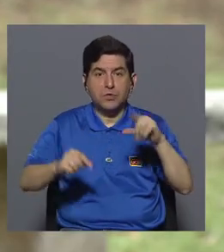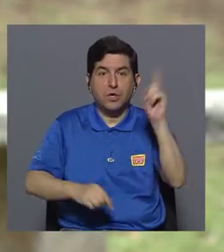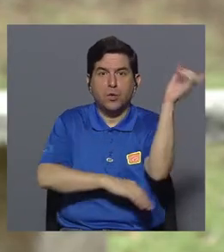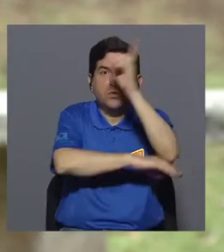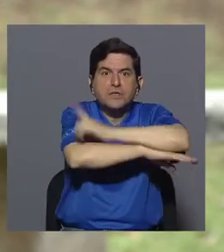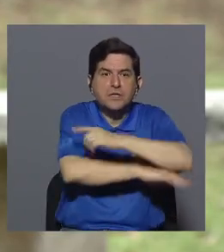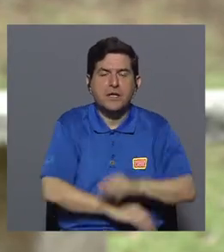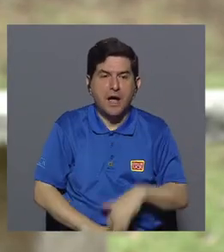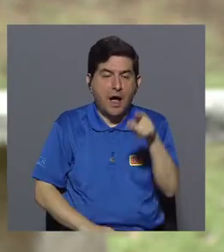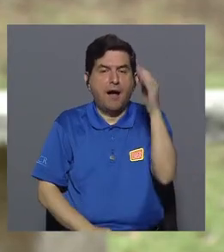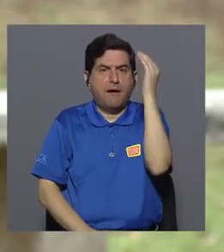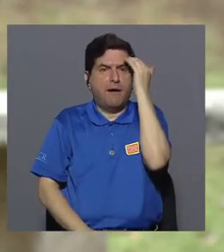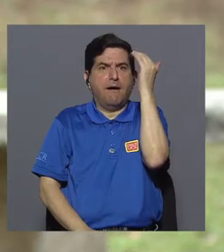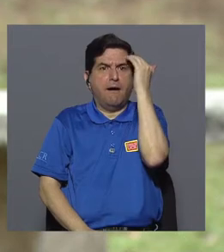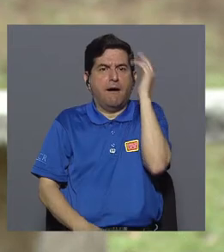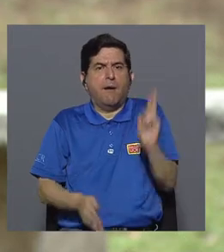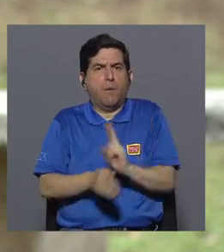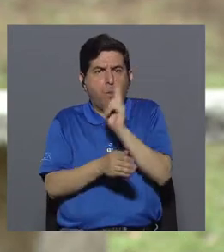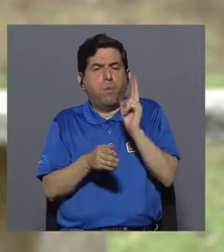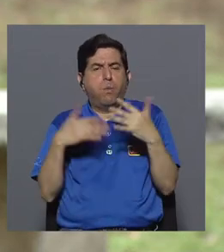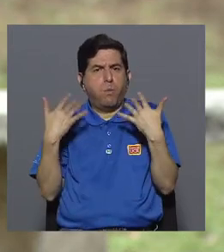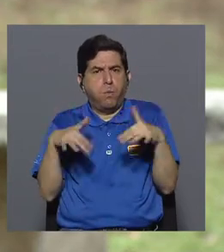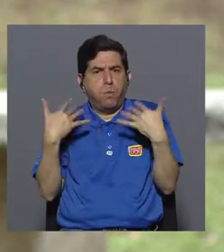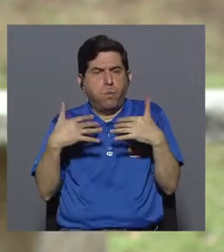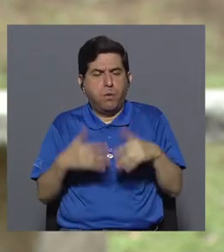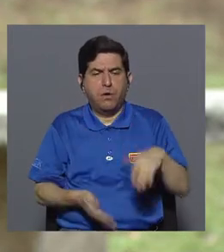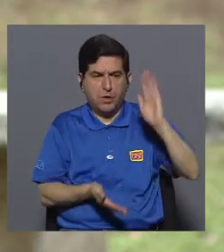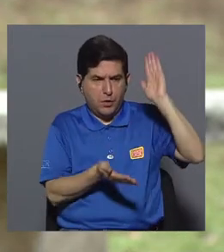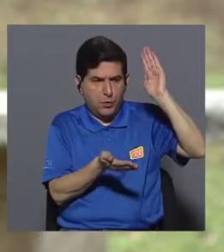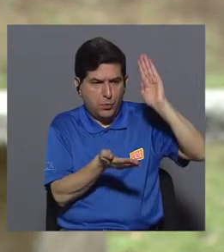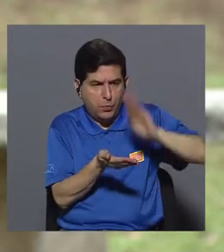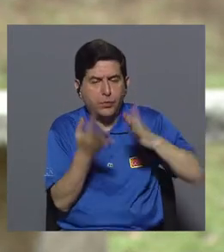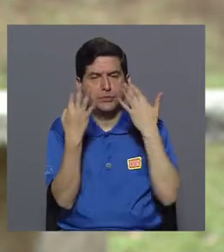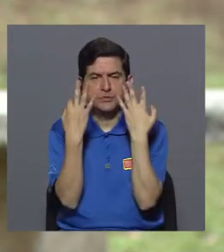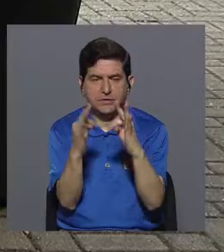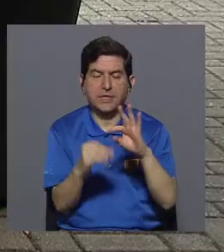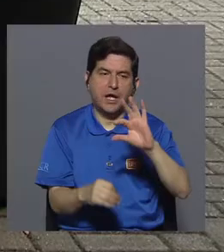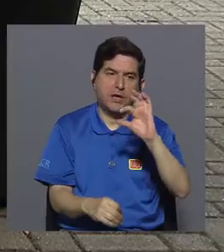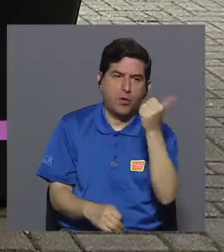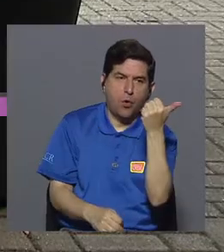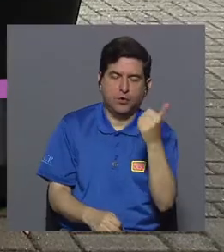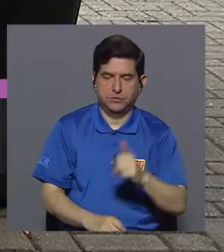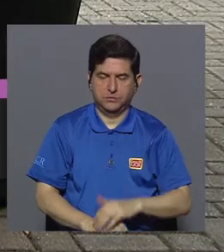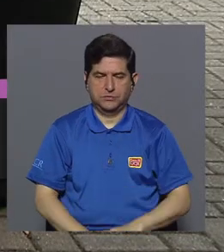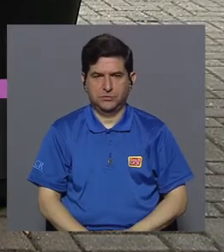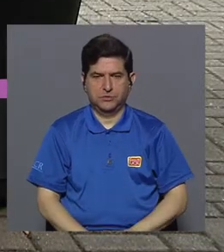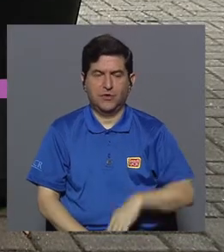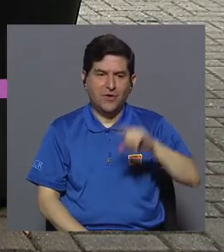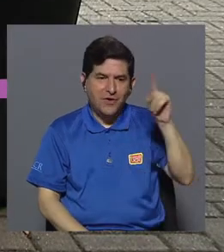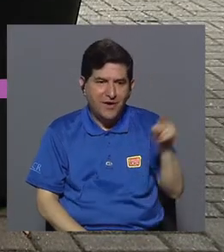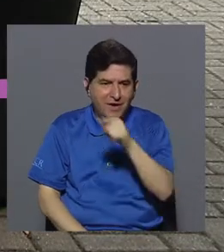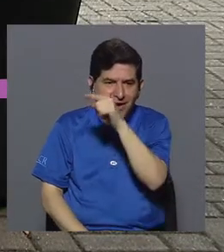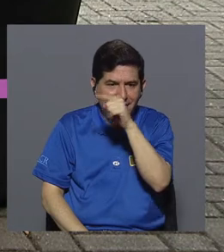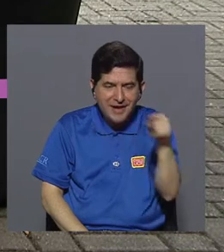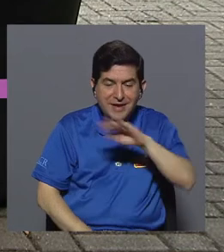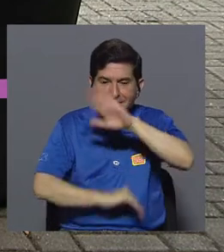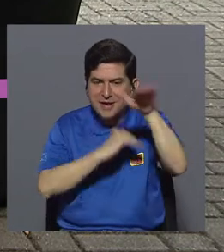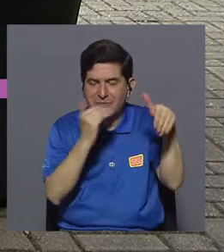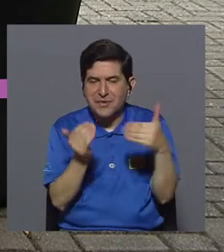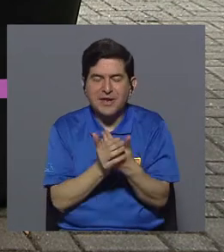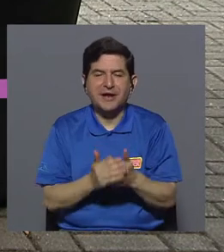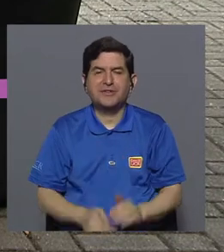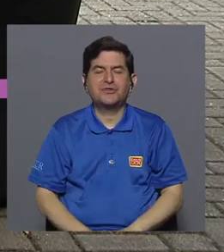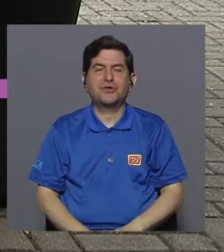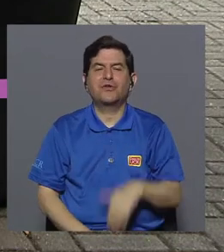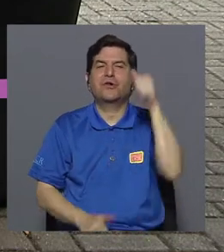conciencia de la cantidad que están consumiendo y de ahí empezar a reducir su consumo. Otra, por supuesto, es eliminar de su alcance